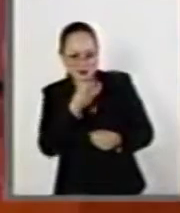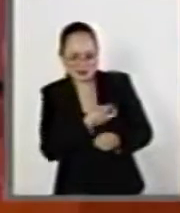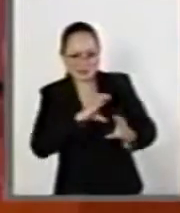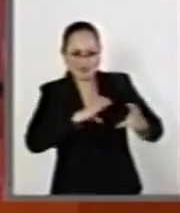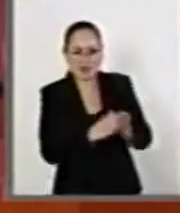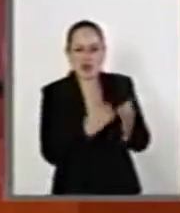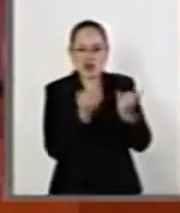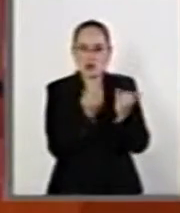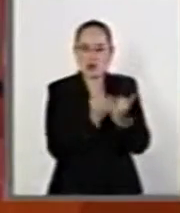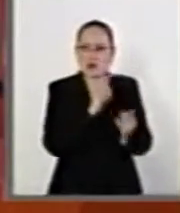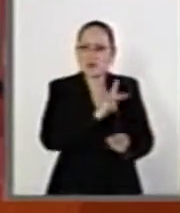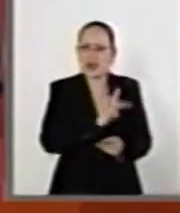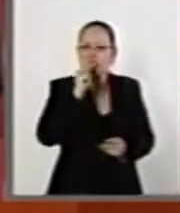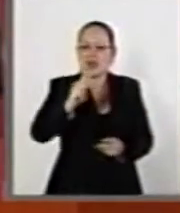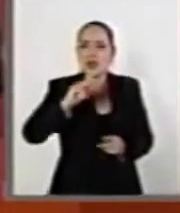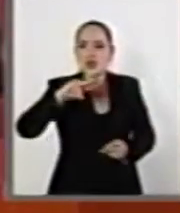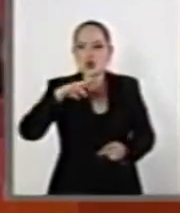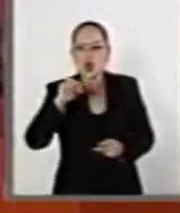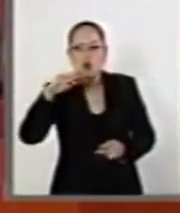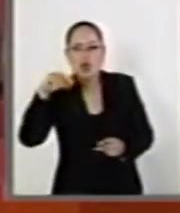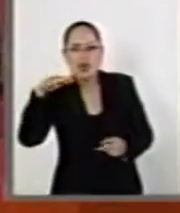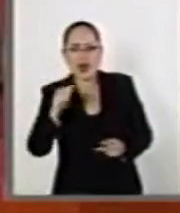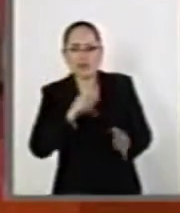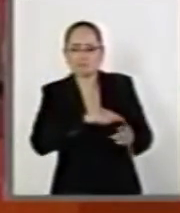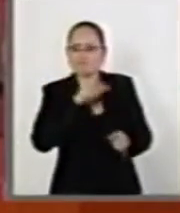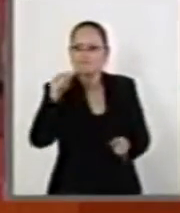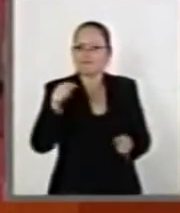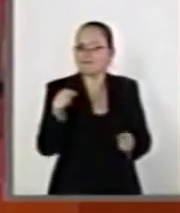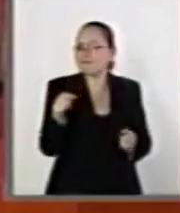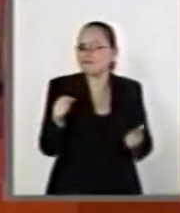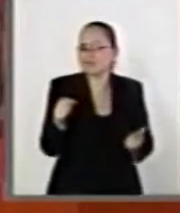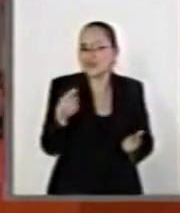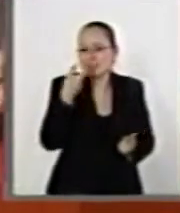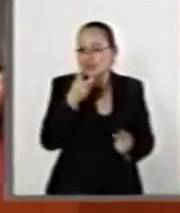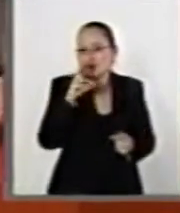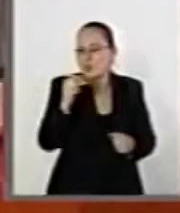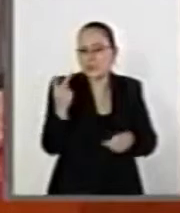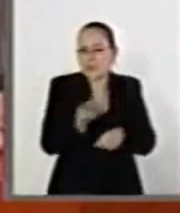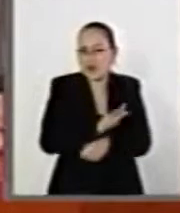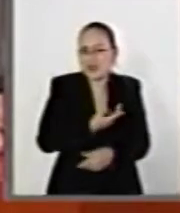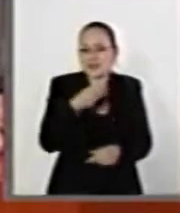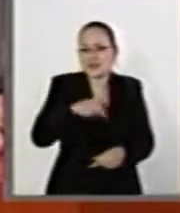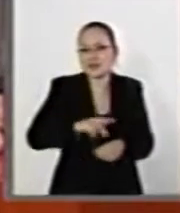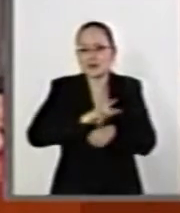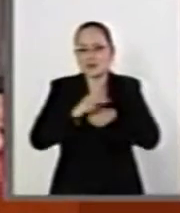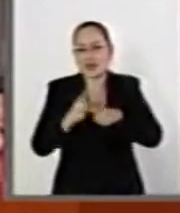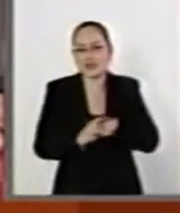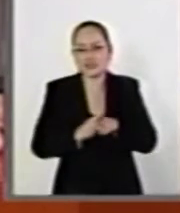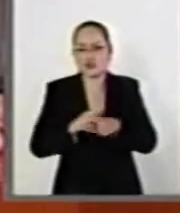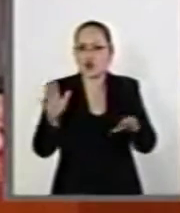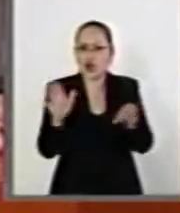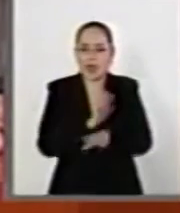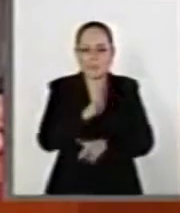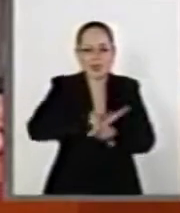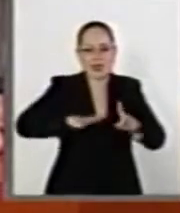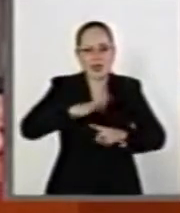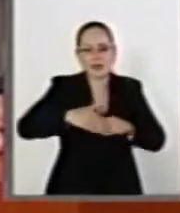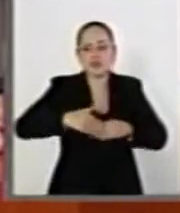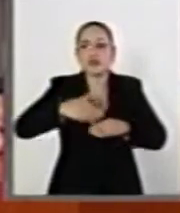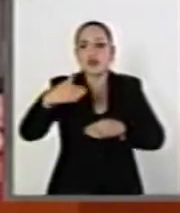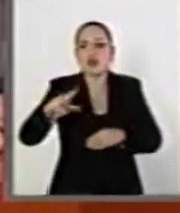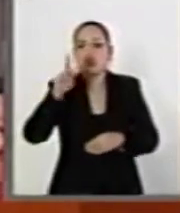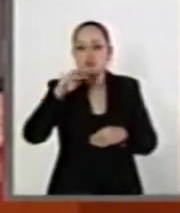de Noruega y esto no va a ocurrir tampoco, por lo menos si las condiciones no cambian, de aquí a después del 2020.